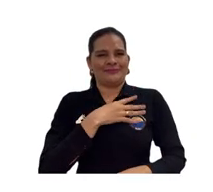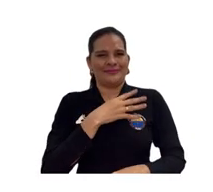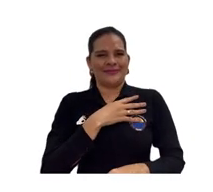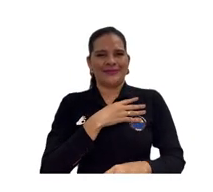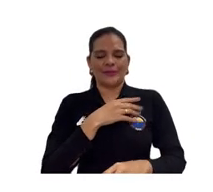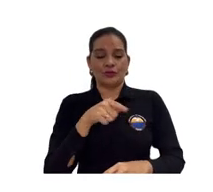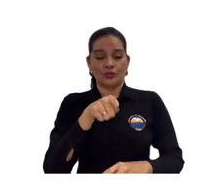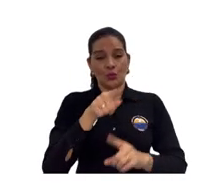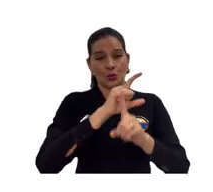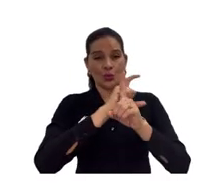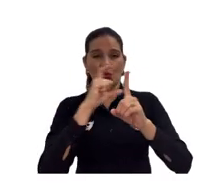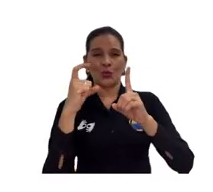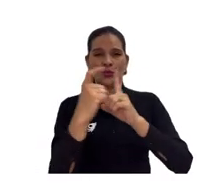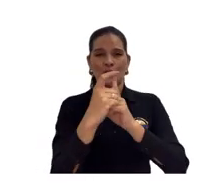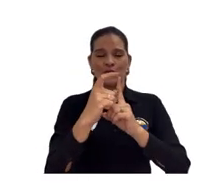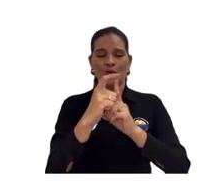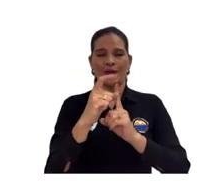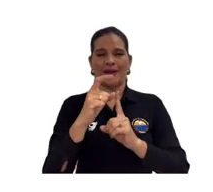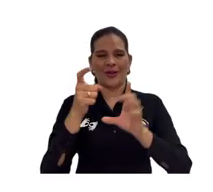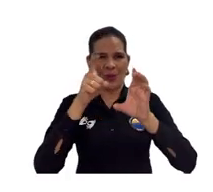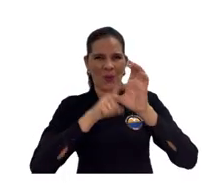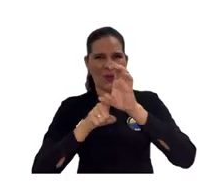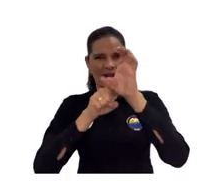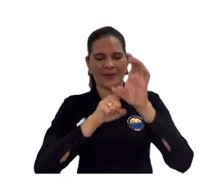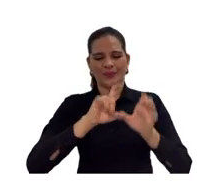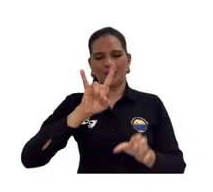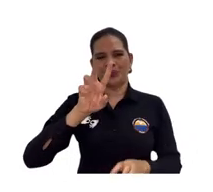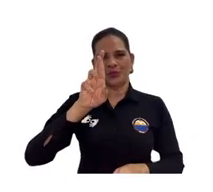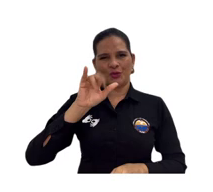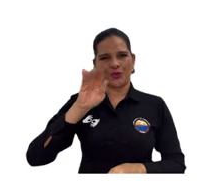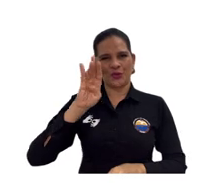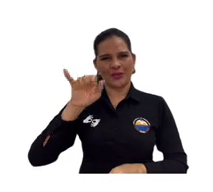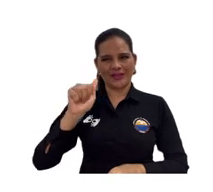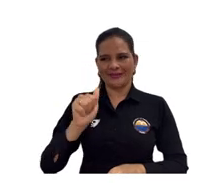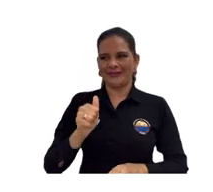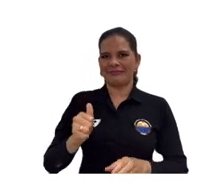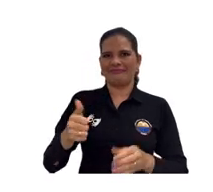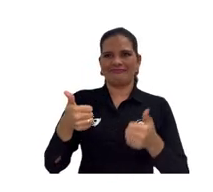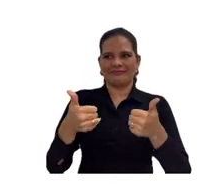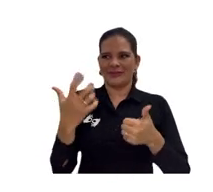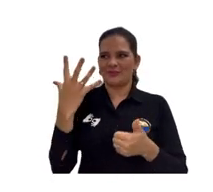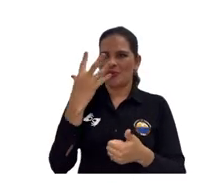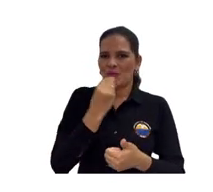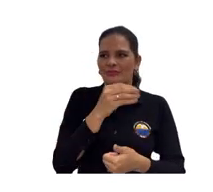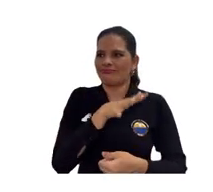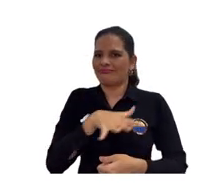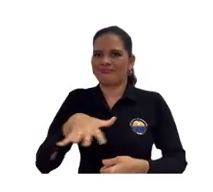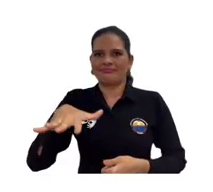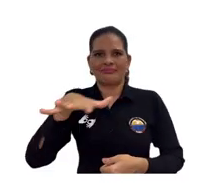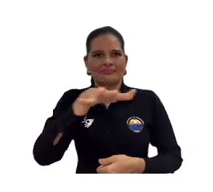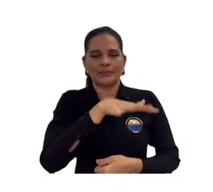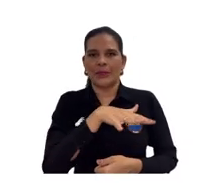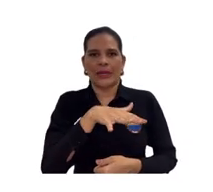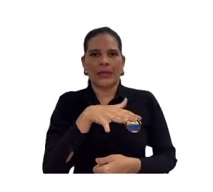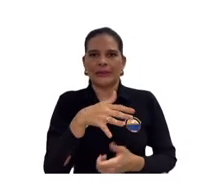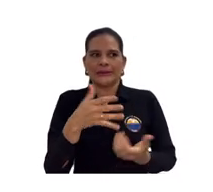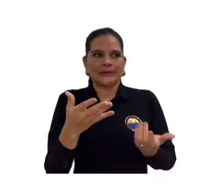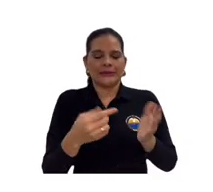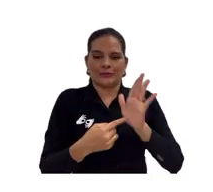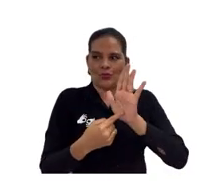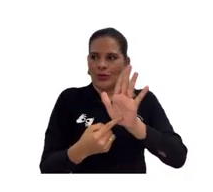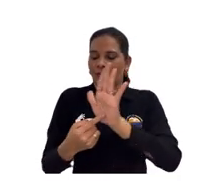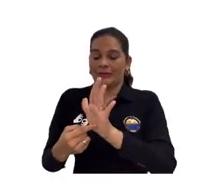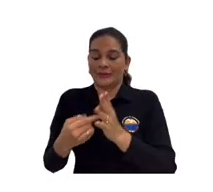La verdad, convivir con esta cultura, conocer estos nuevos destinos que normalmente no